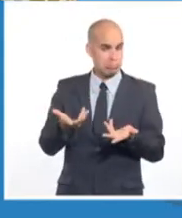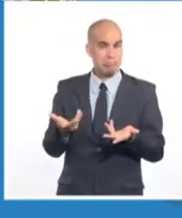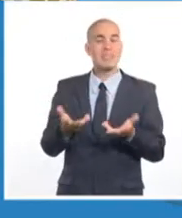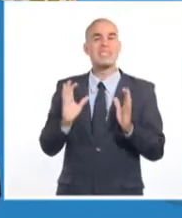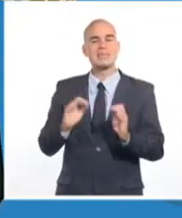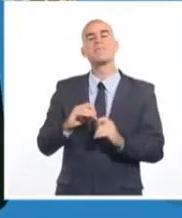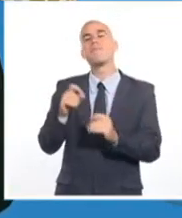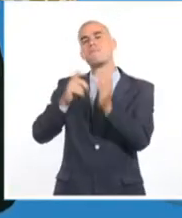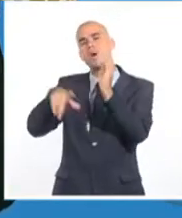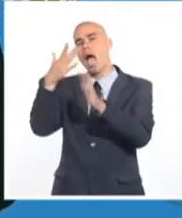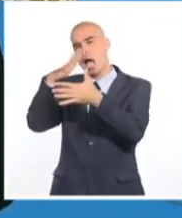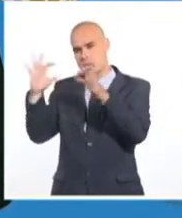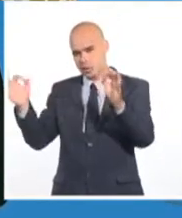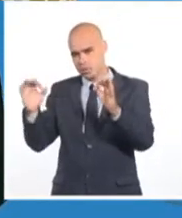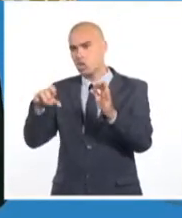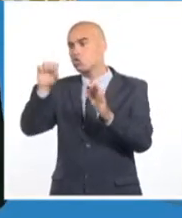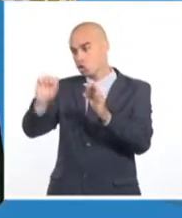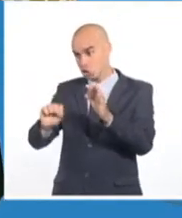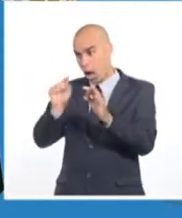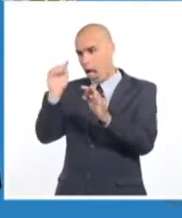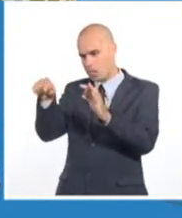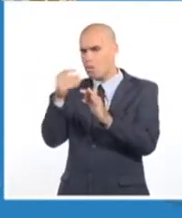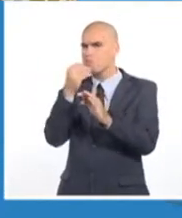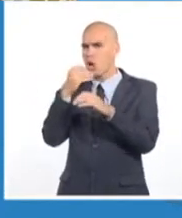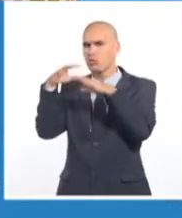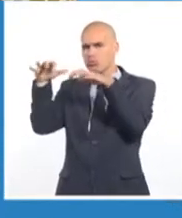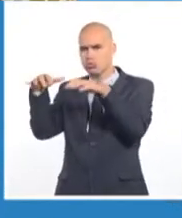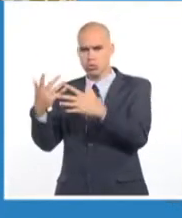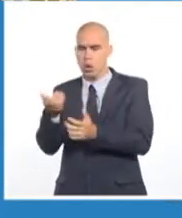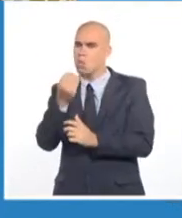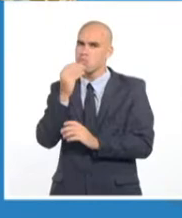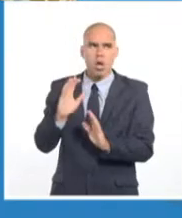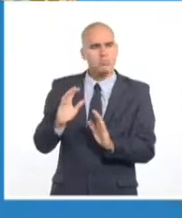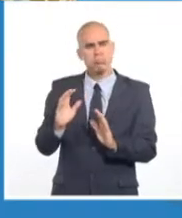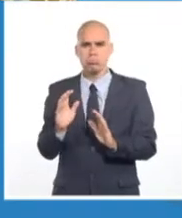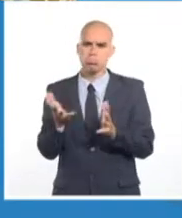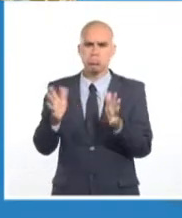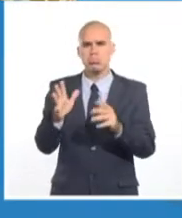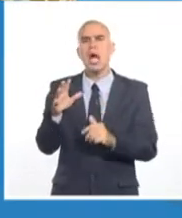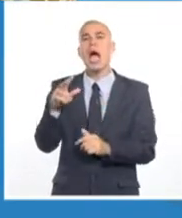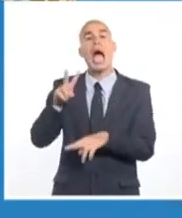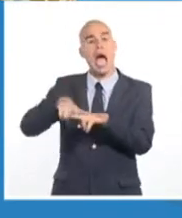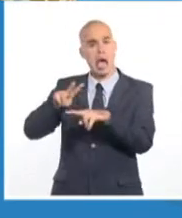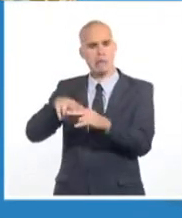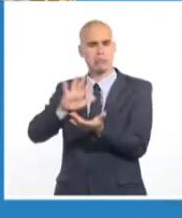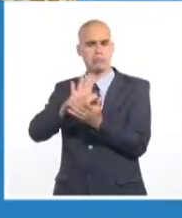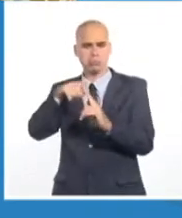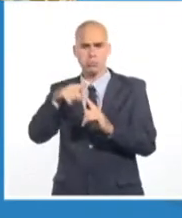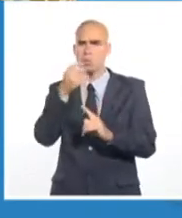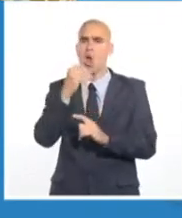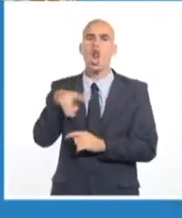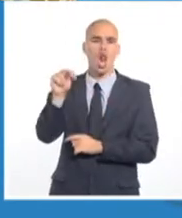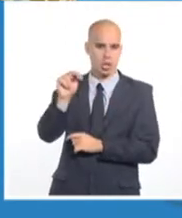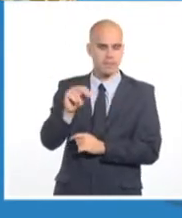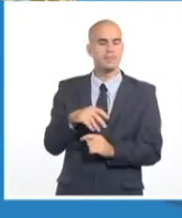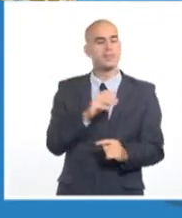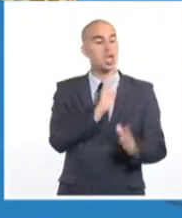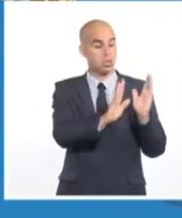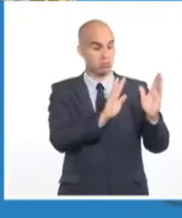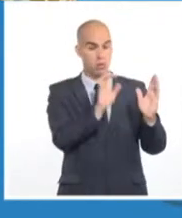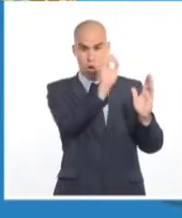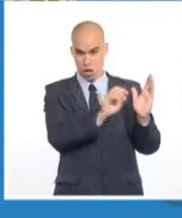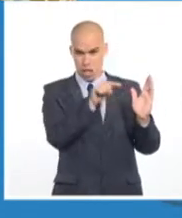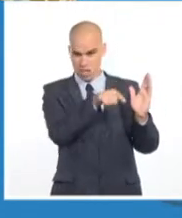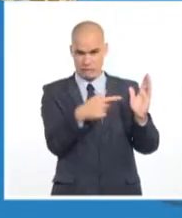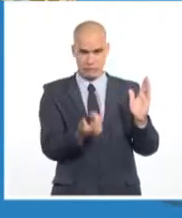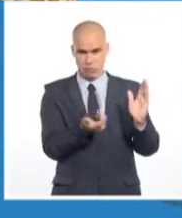Artemisa, pudiera llover todavía en el interior y hacia la costa norte de La Habana, Matanzas y hacia el oriente del país, más baja